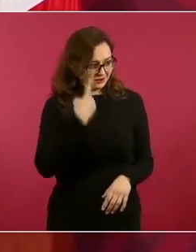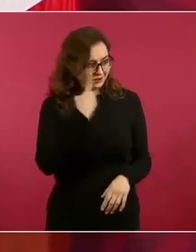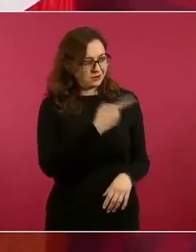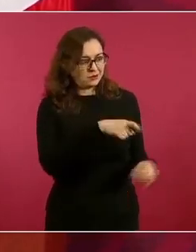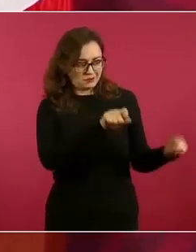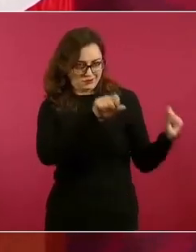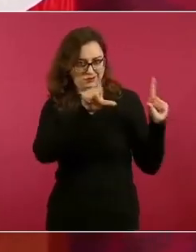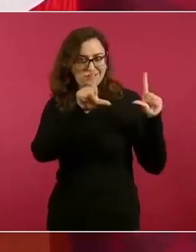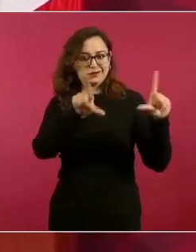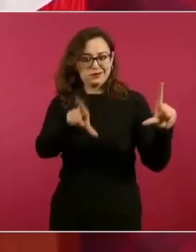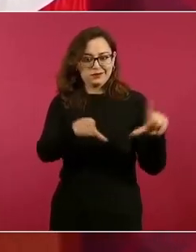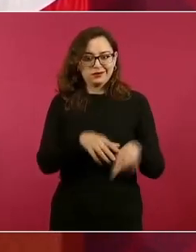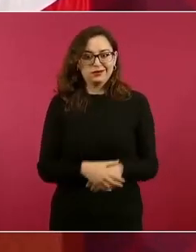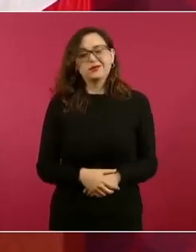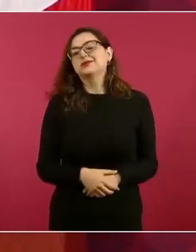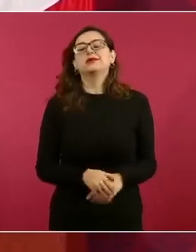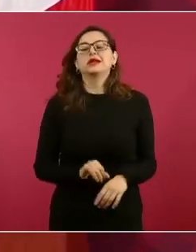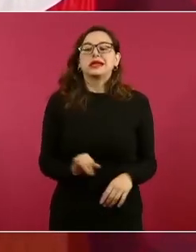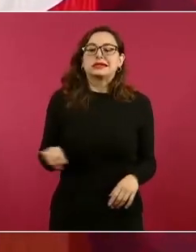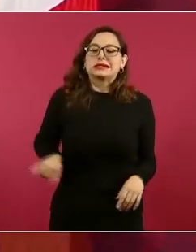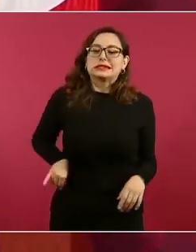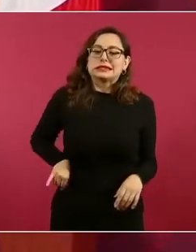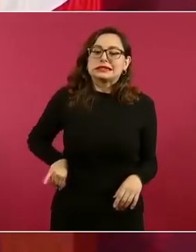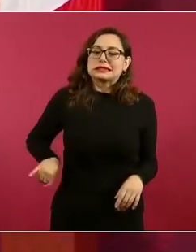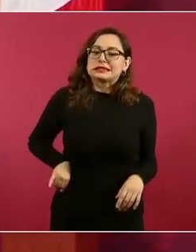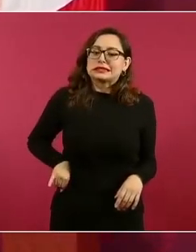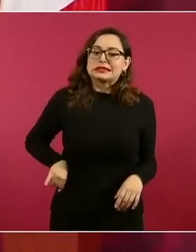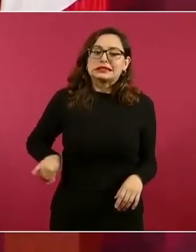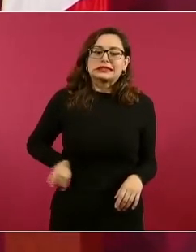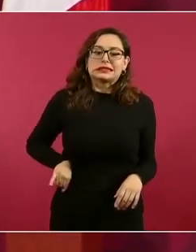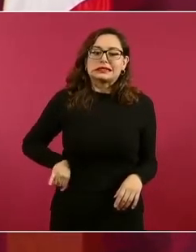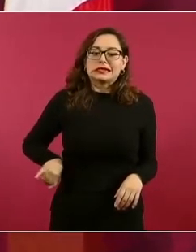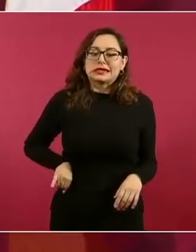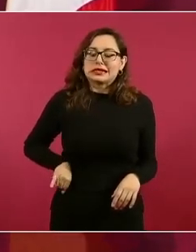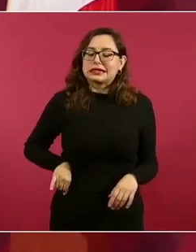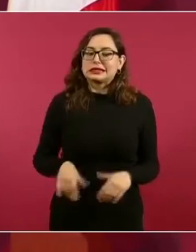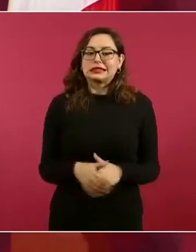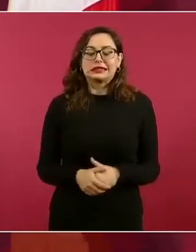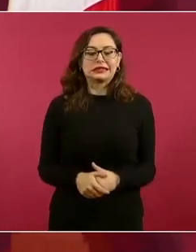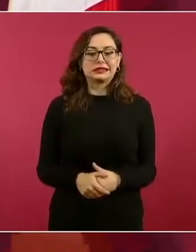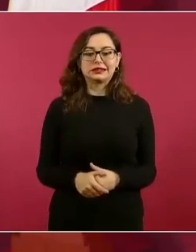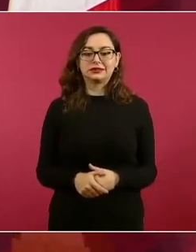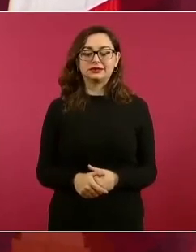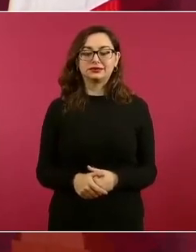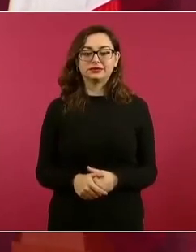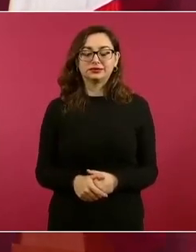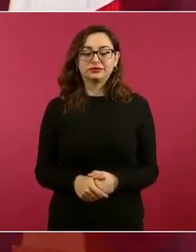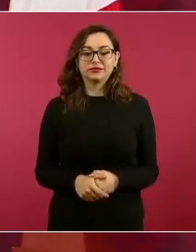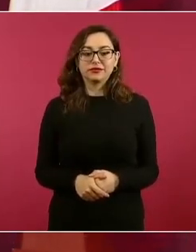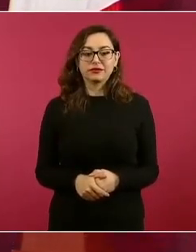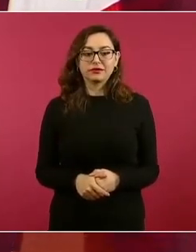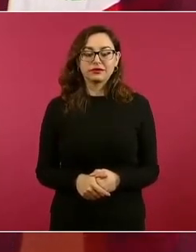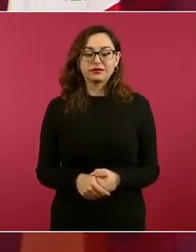de la supuesta cúpula